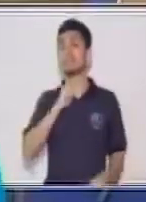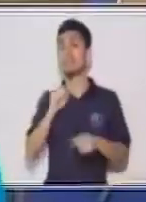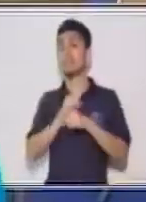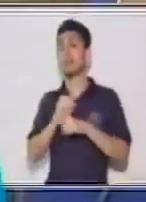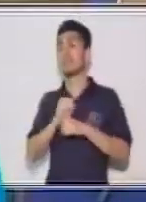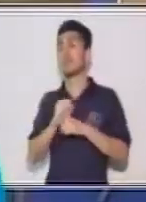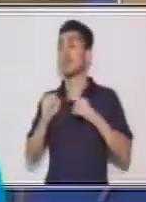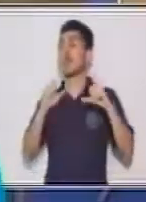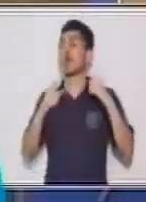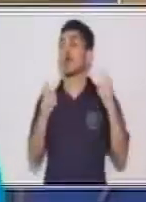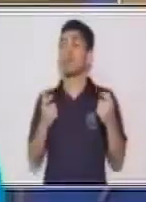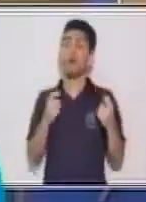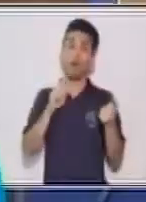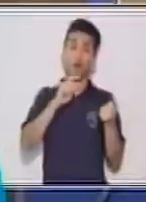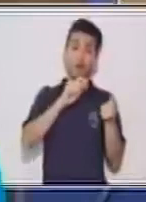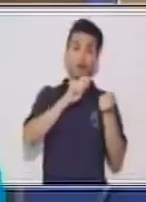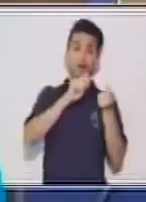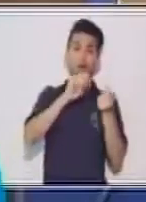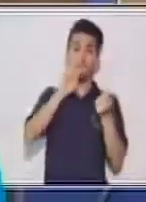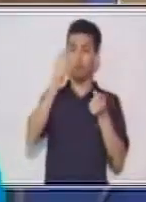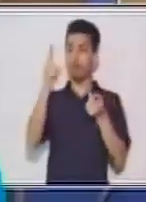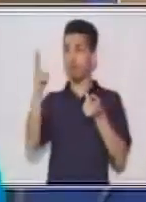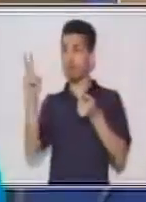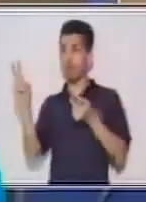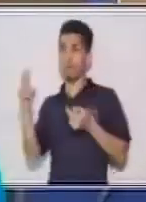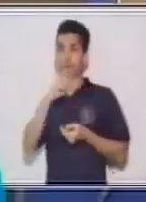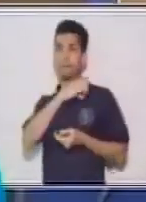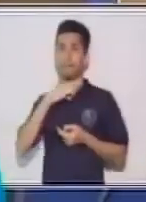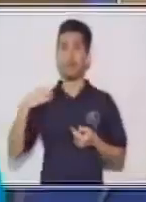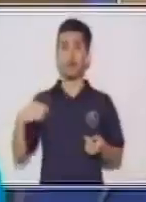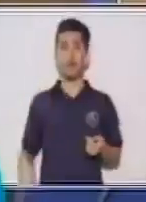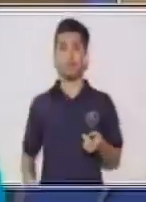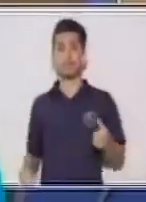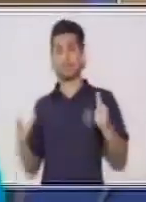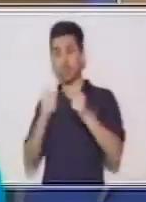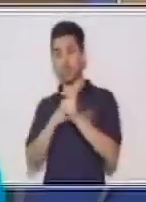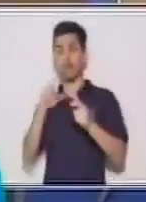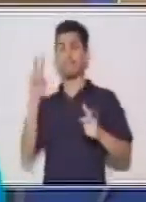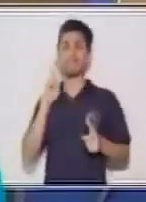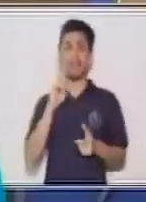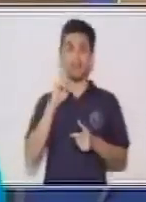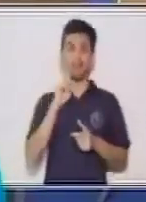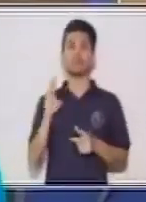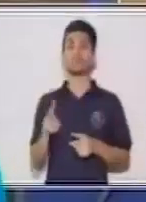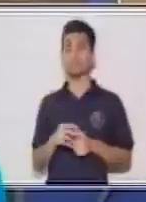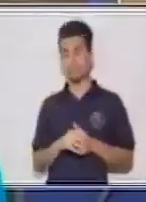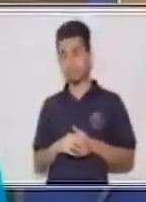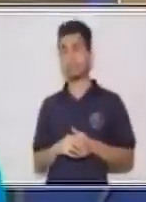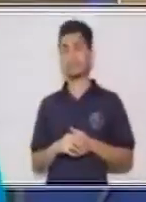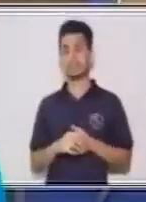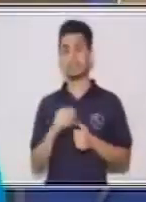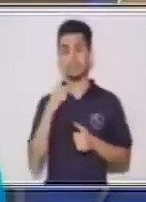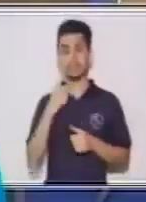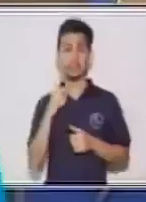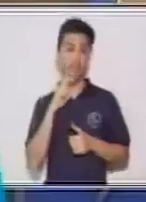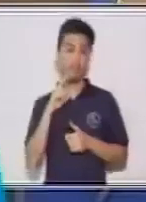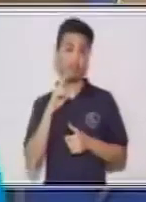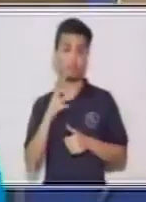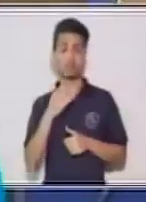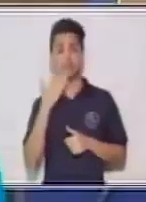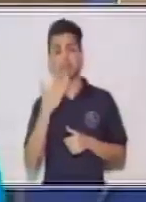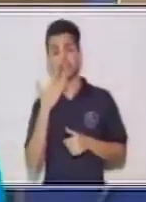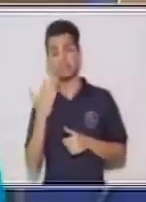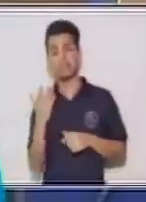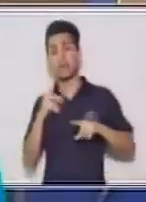combinar el pronombre con el verbo. Al combinar solo el verbo, pues también está fácil, pero es